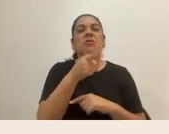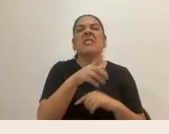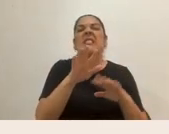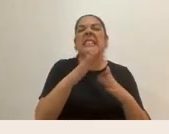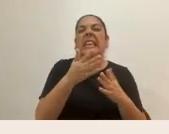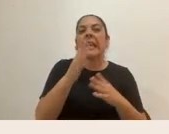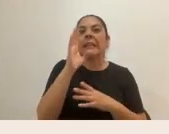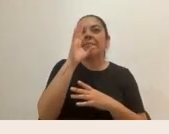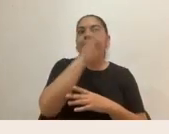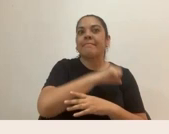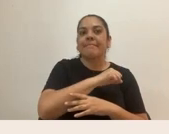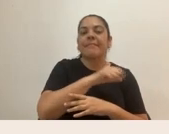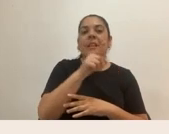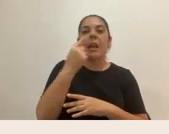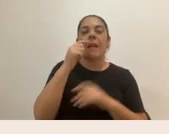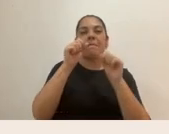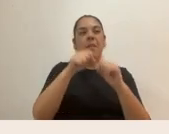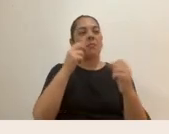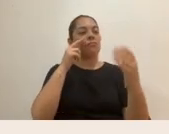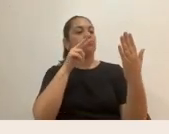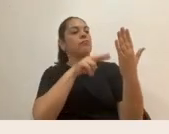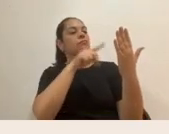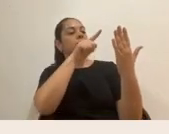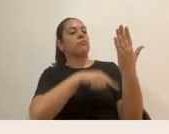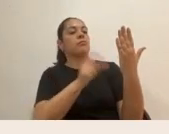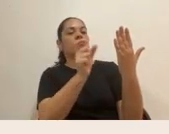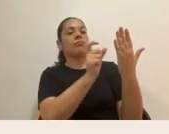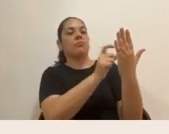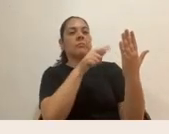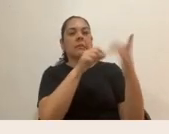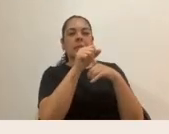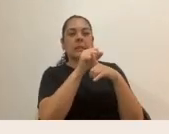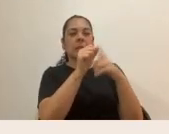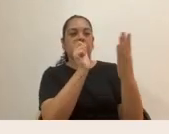al visualizar esa hoja, al hacer este ejercicio que evidencian ahí.